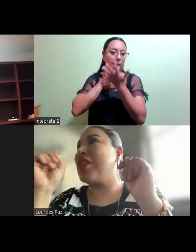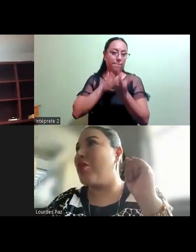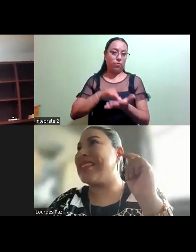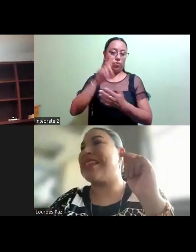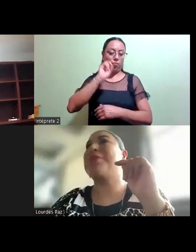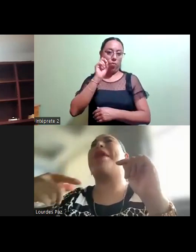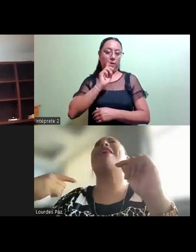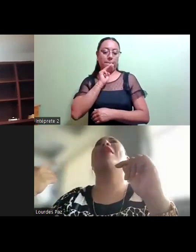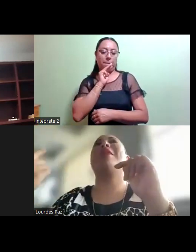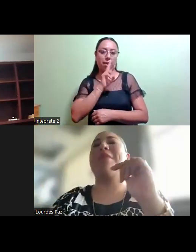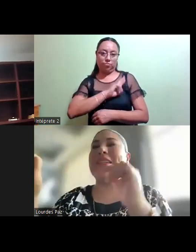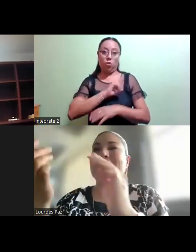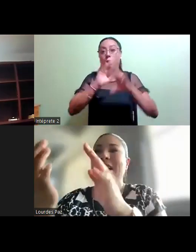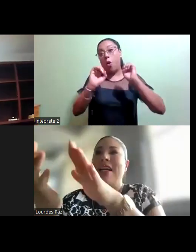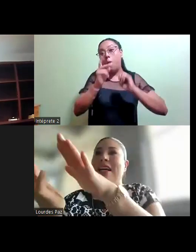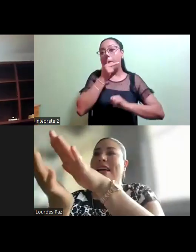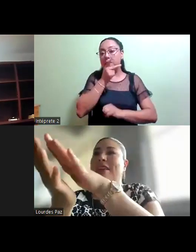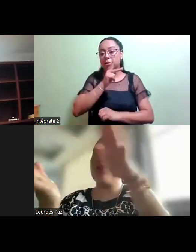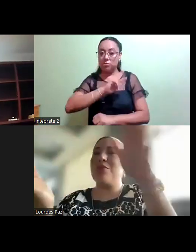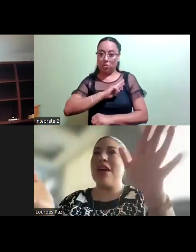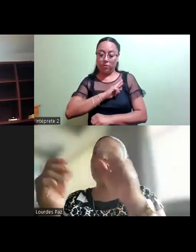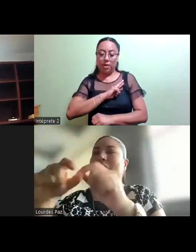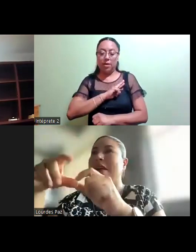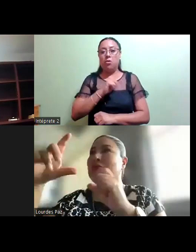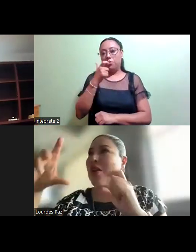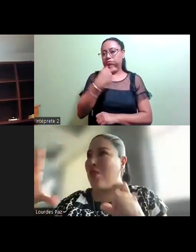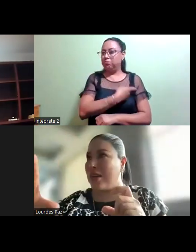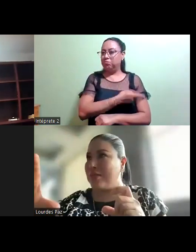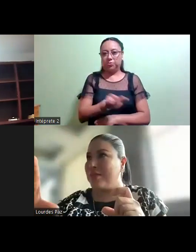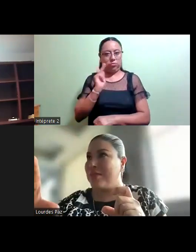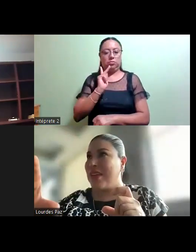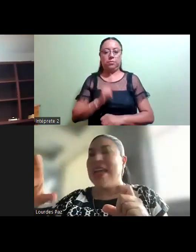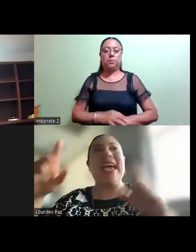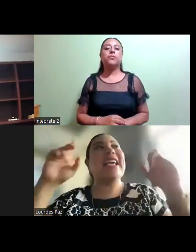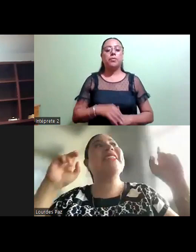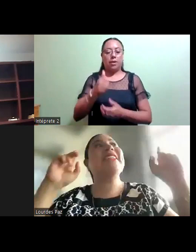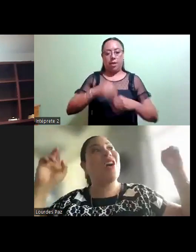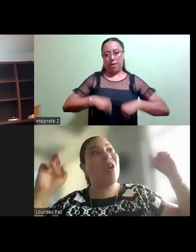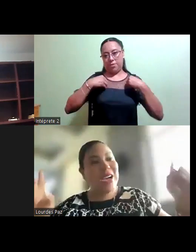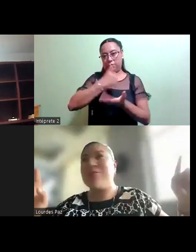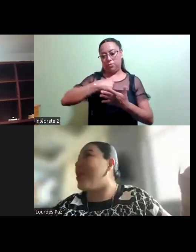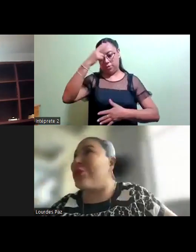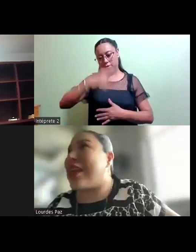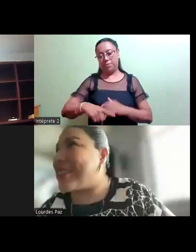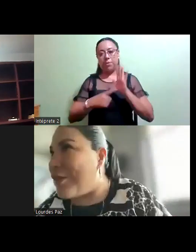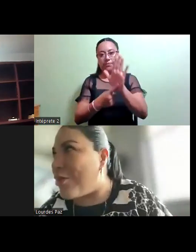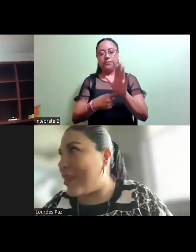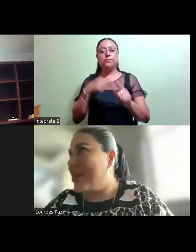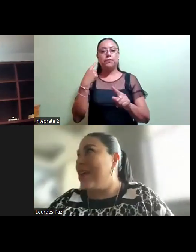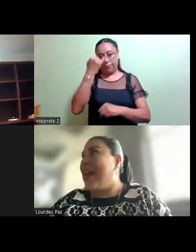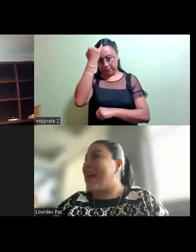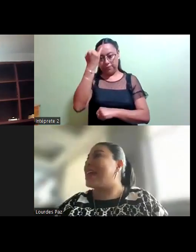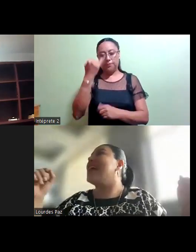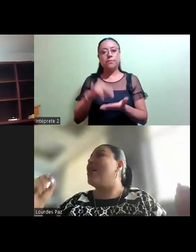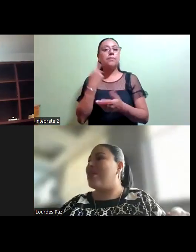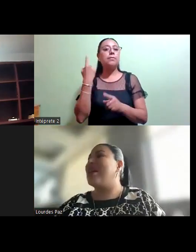y padres solos de escasos recursos residentes en la Ciudad de México. Suscita por el diputado Víctor Hugo Lobo Román, integrante del